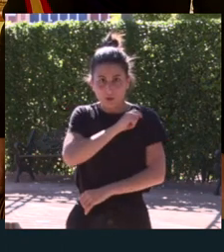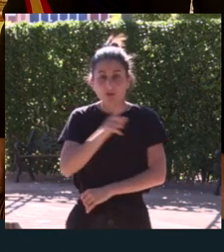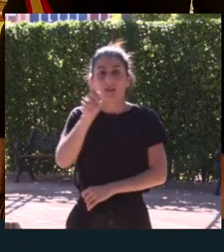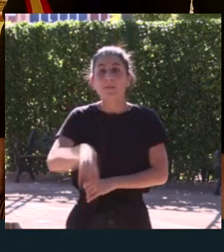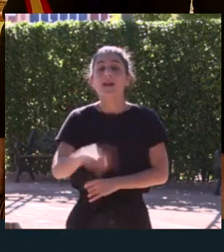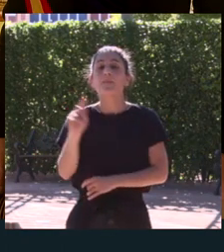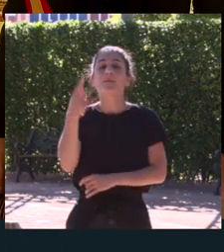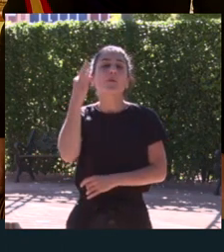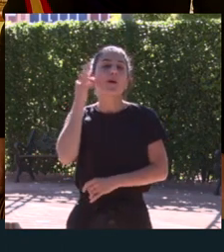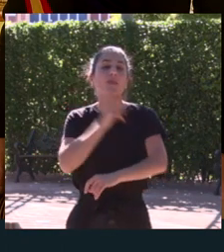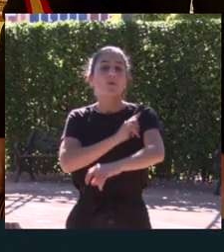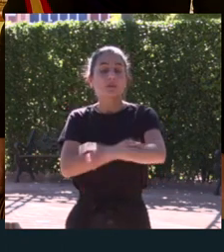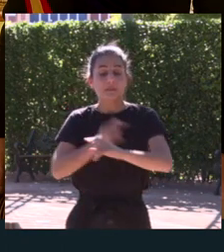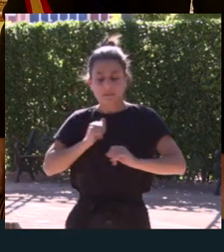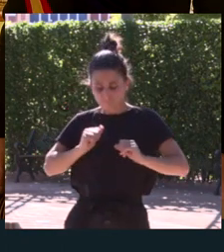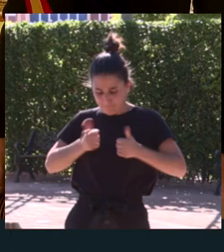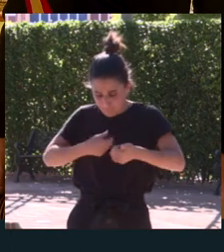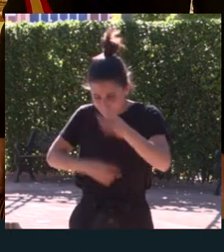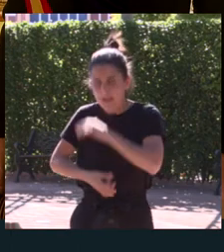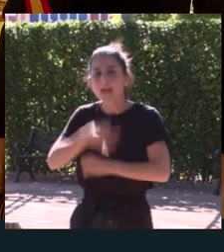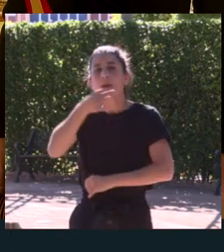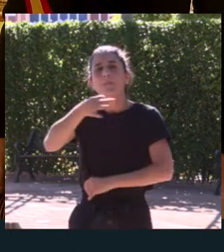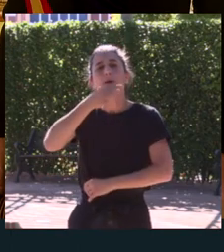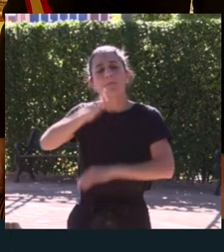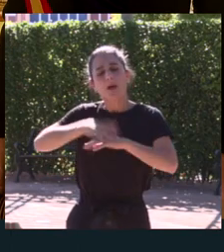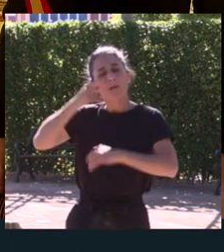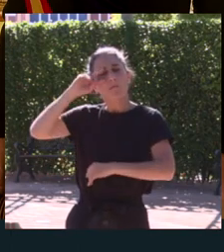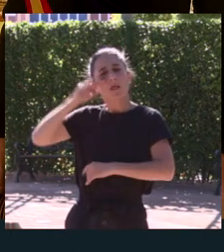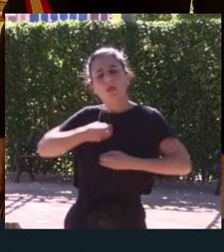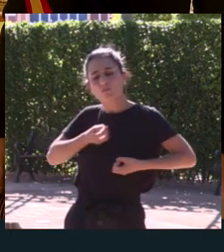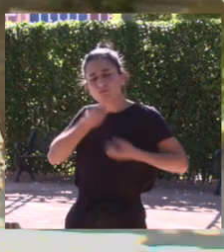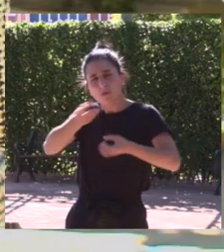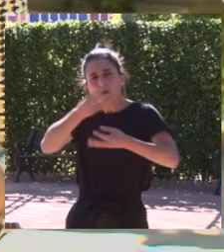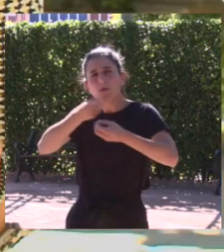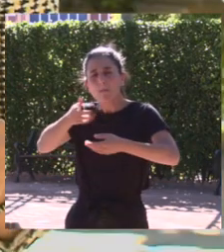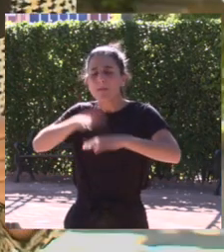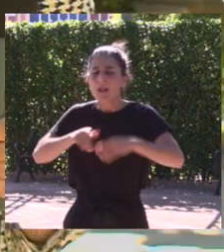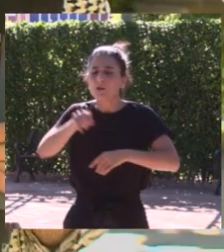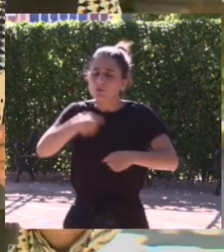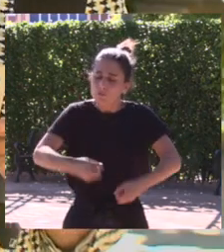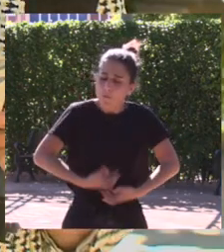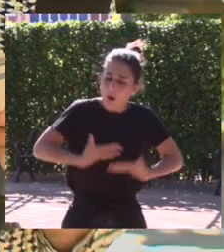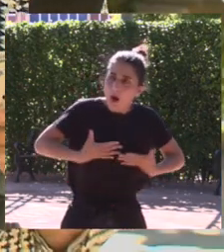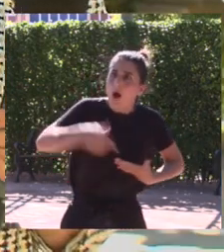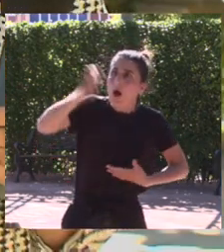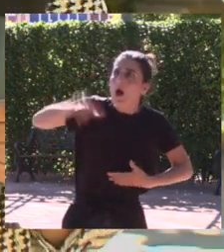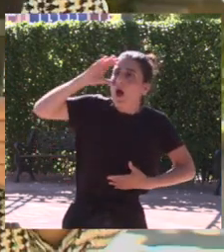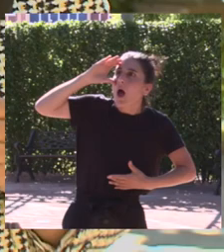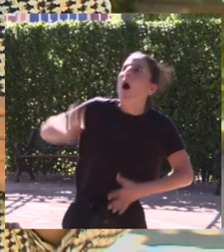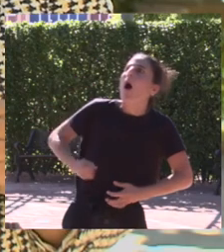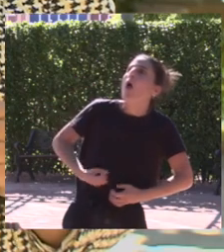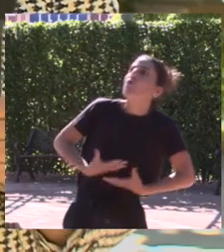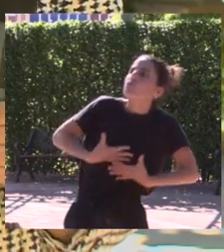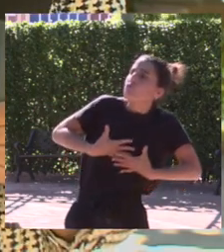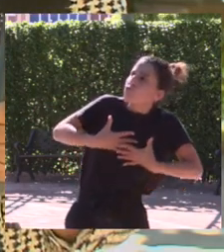se convirtió en speaker para contar sus experiencias, para que sirvieran de inspiración y de motivación a tantas